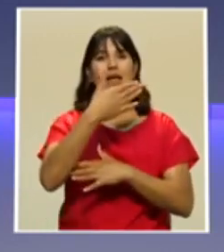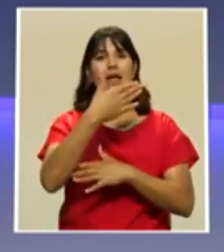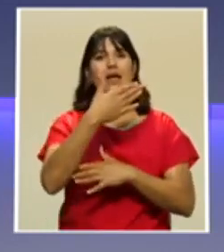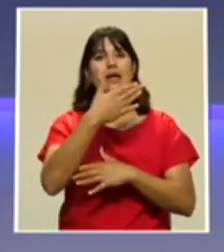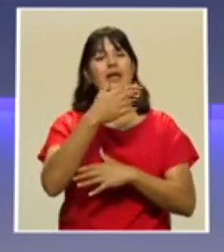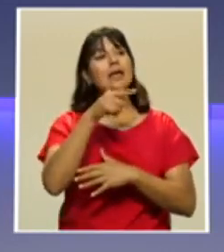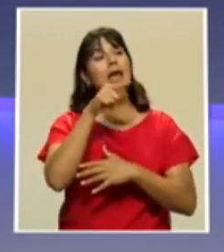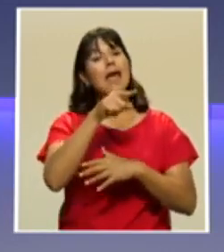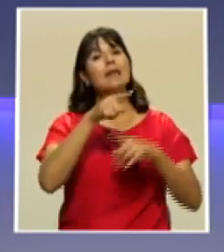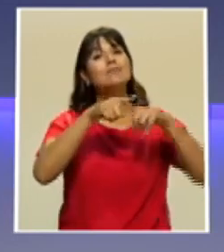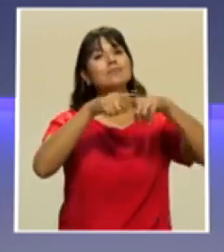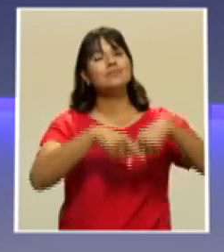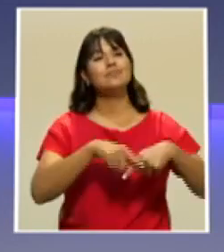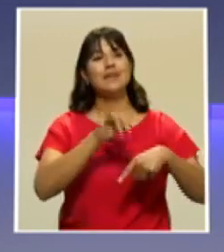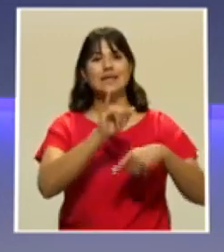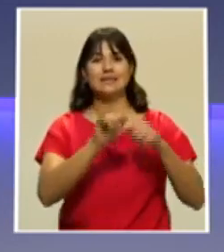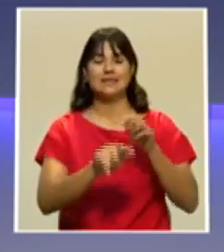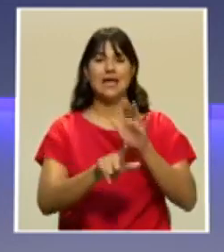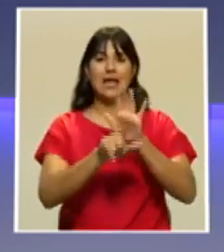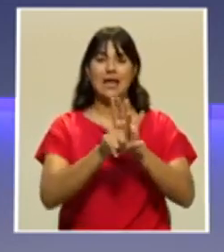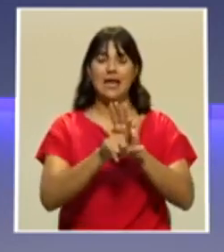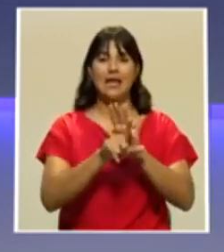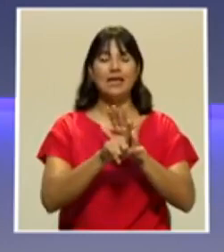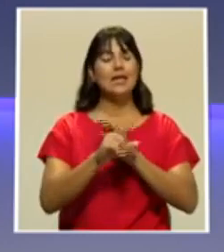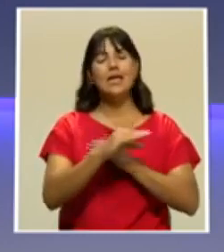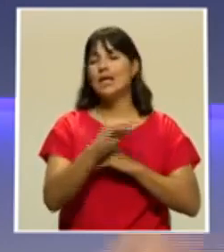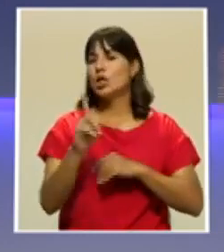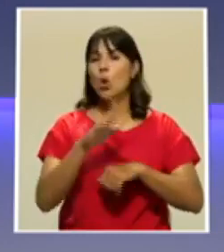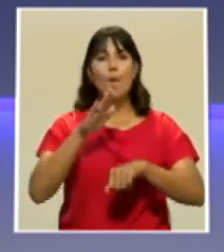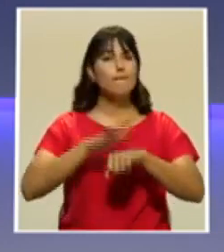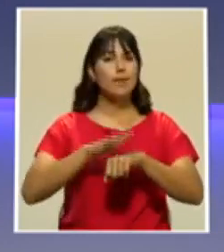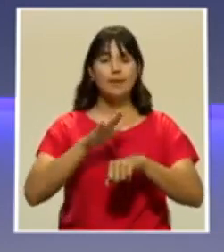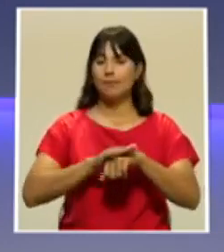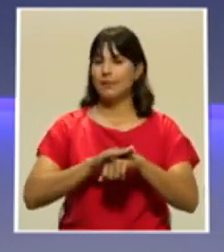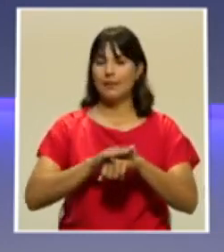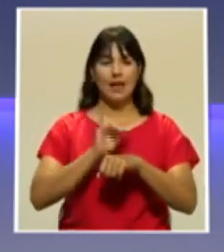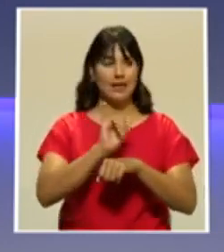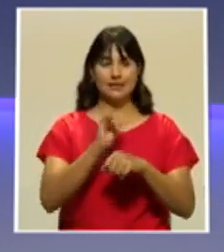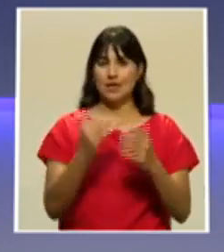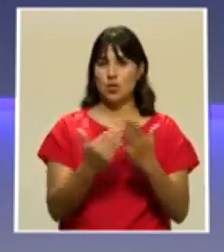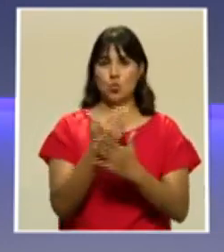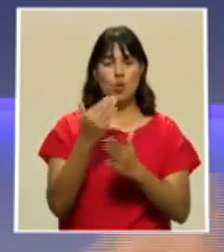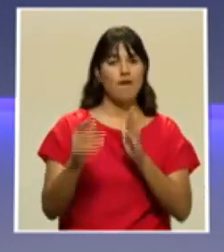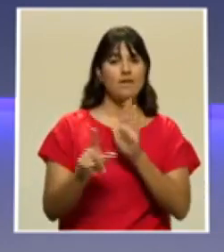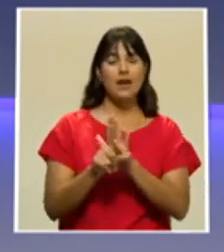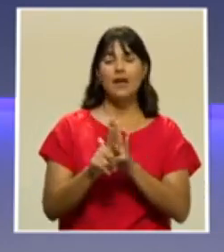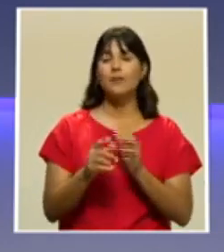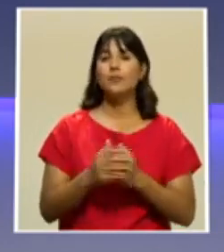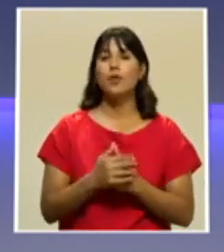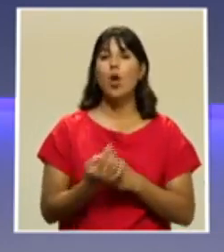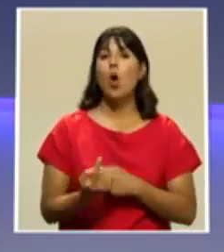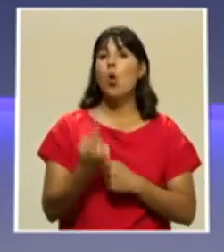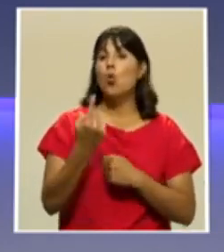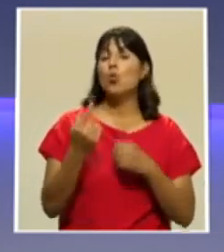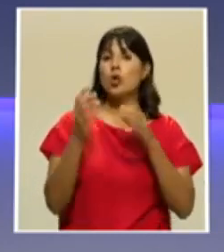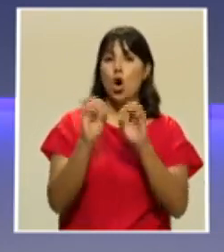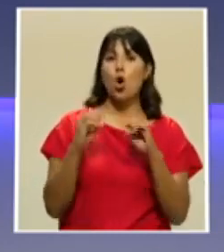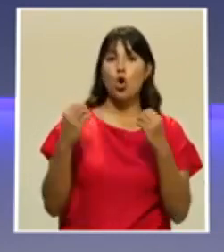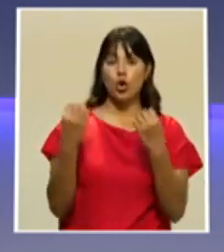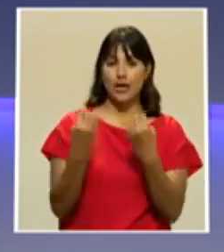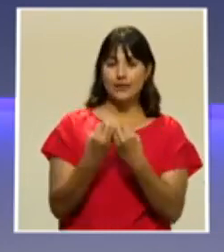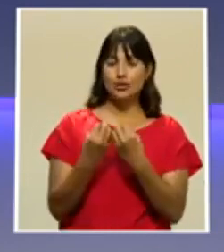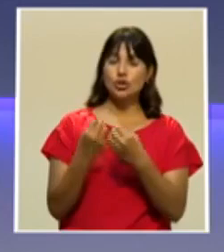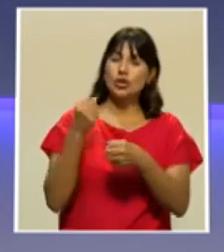derecho al veto y vete la entrada en vigencia de la nueva ley. Una de las organizaciones que han